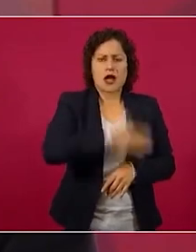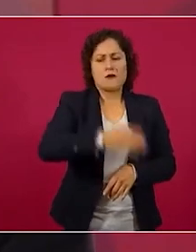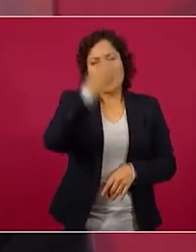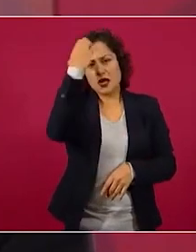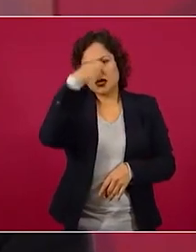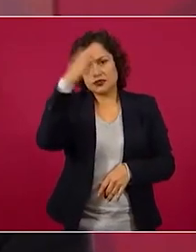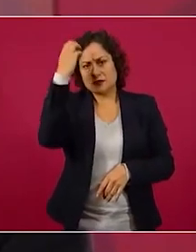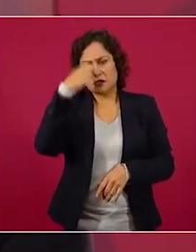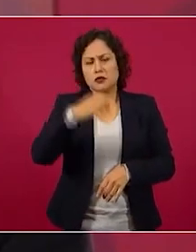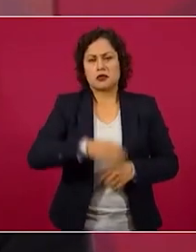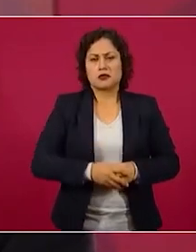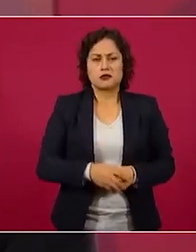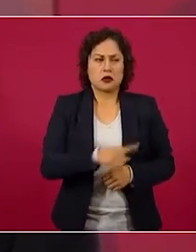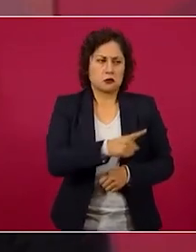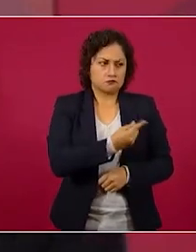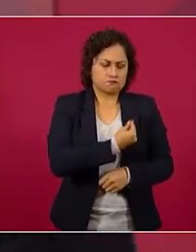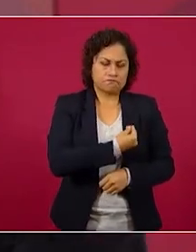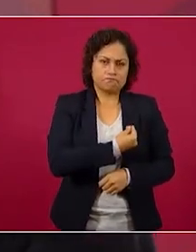resistan